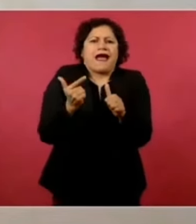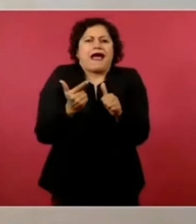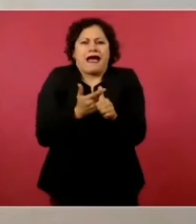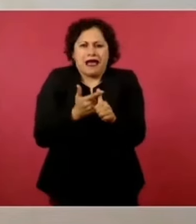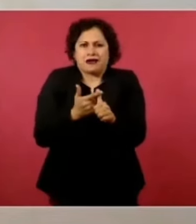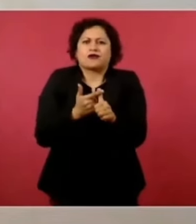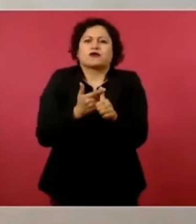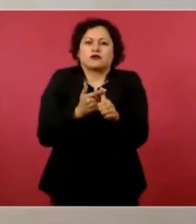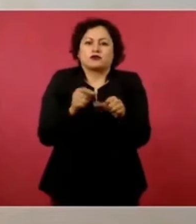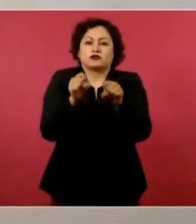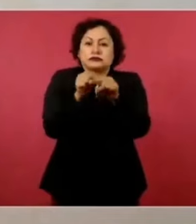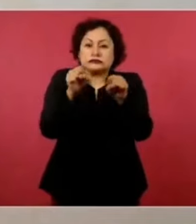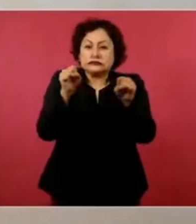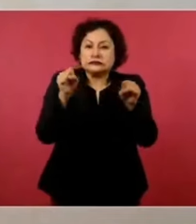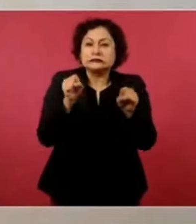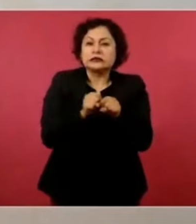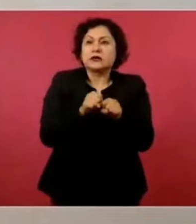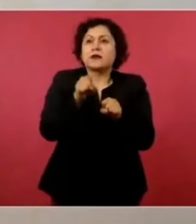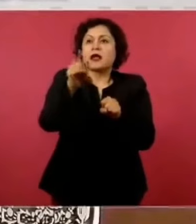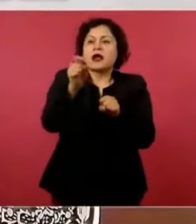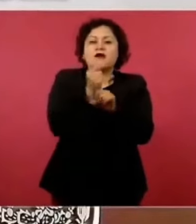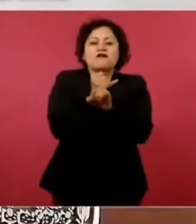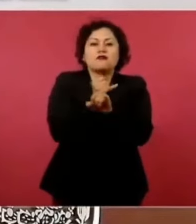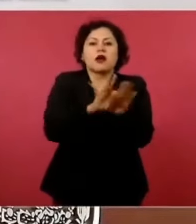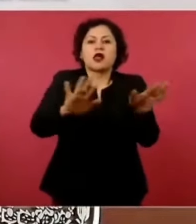de apropiación. Ahora,